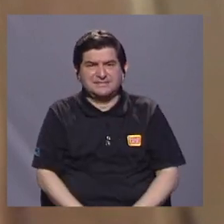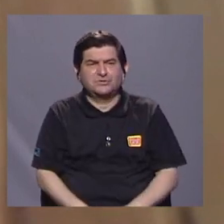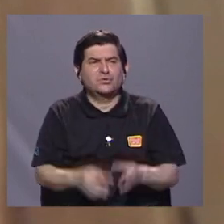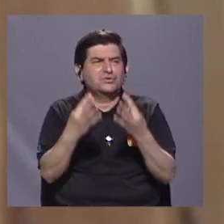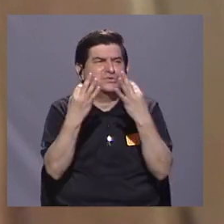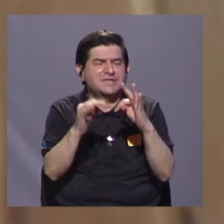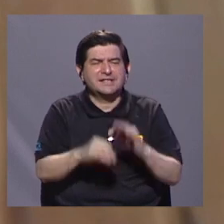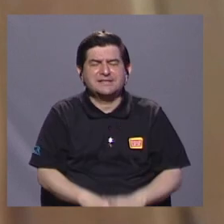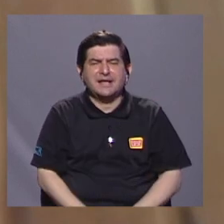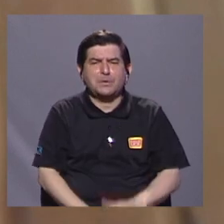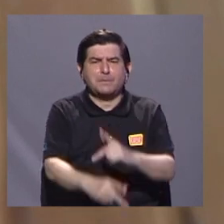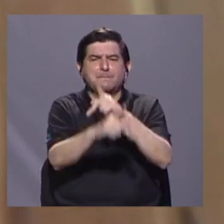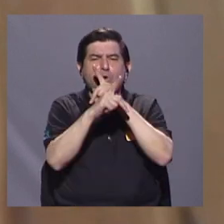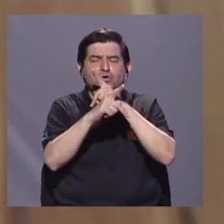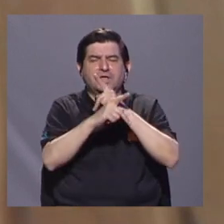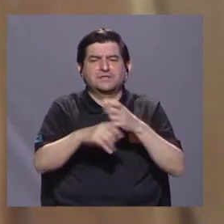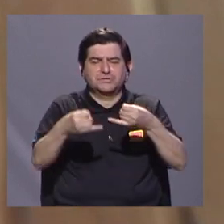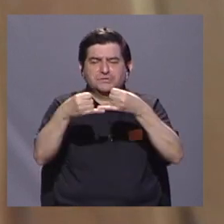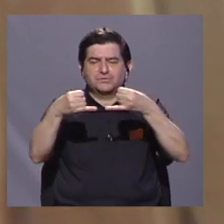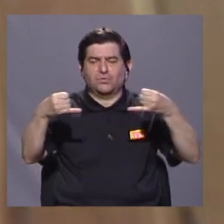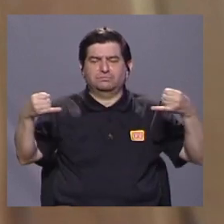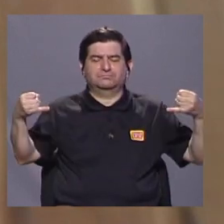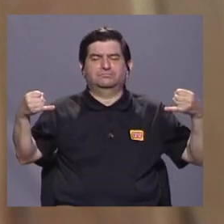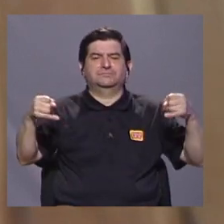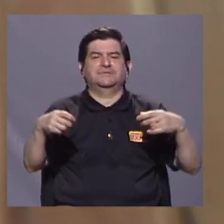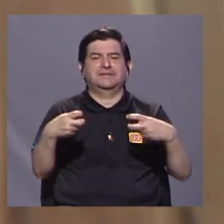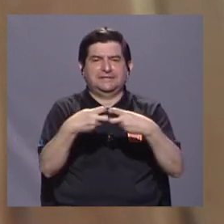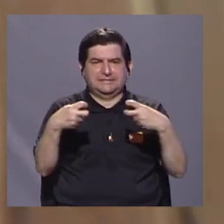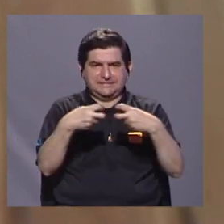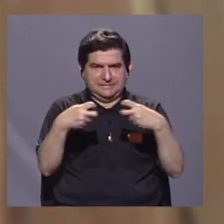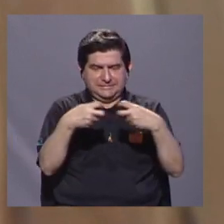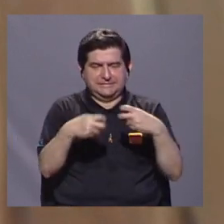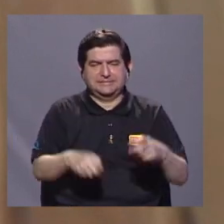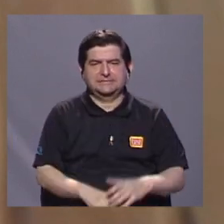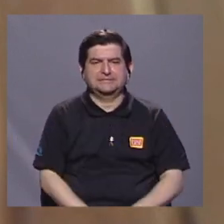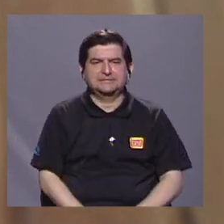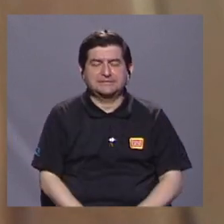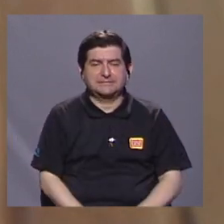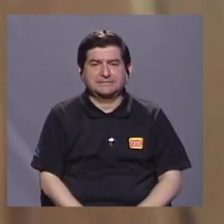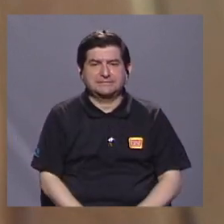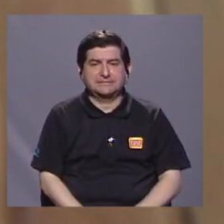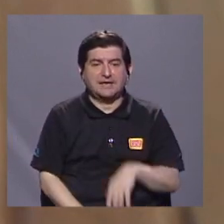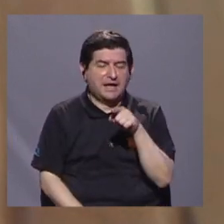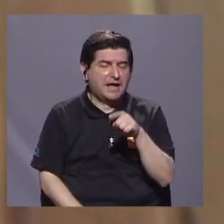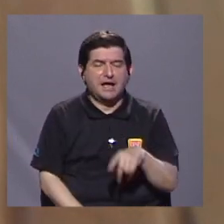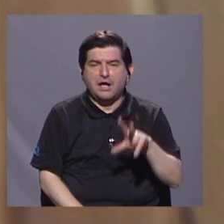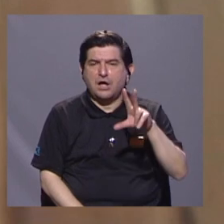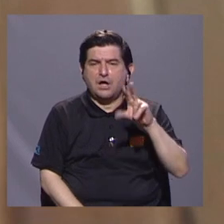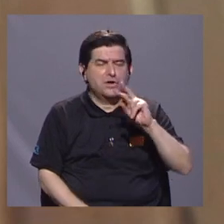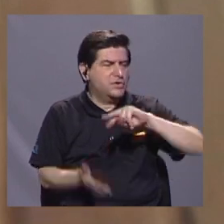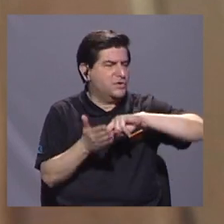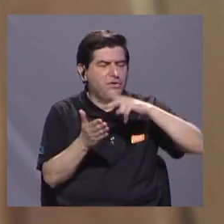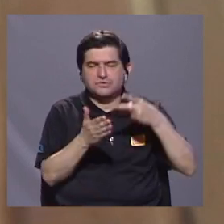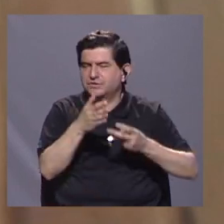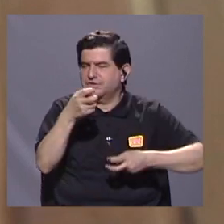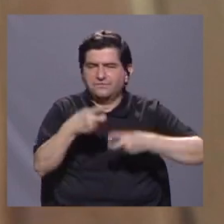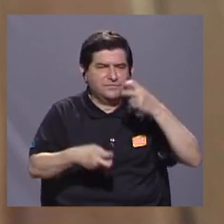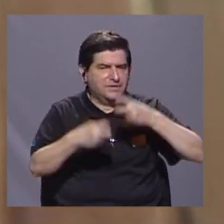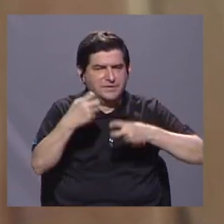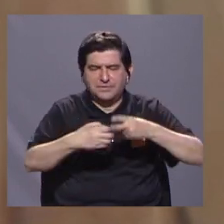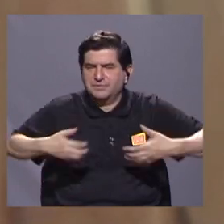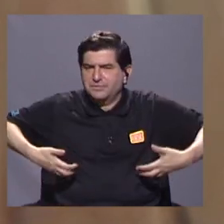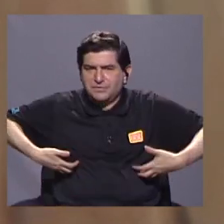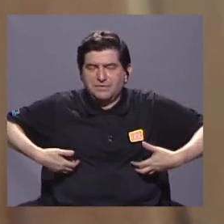aislante, ¿verdad? A aislar esa energía de tal forma que no les vaya a causar problemas a los monos.